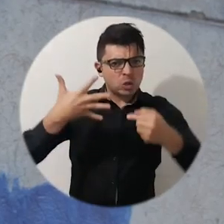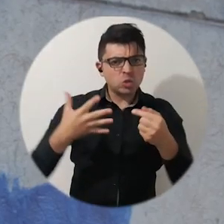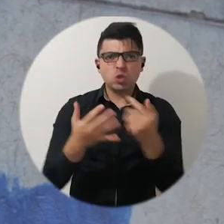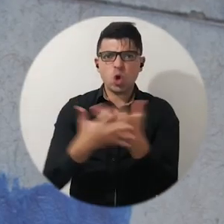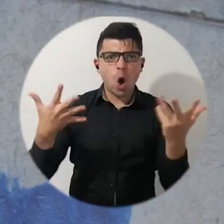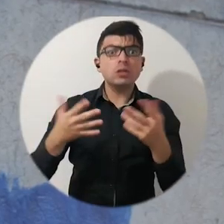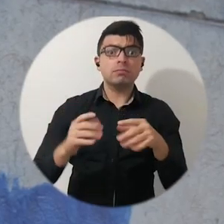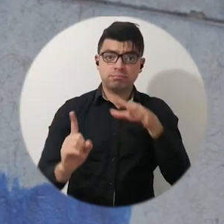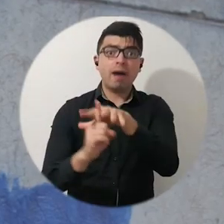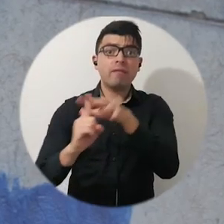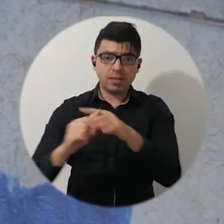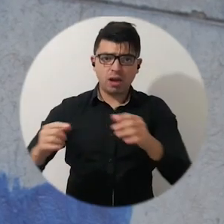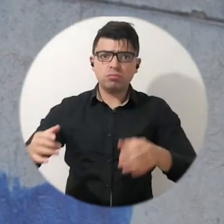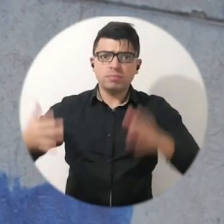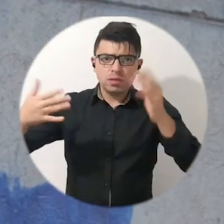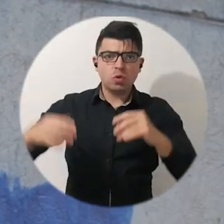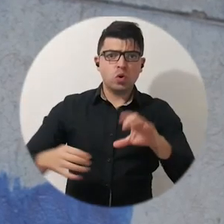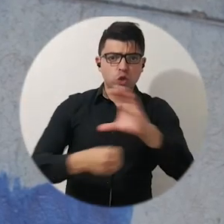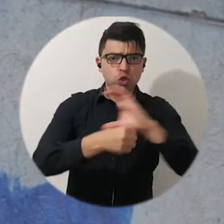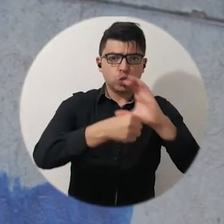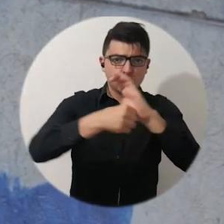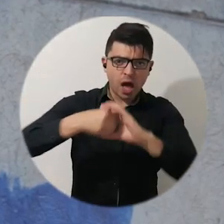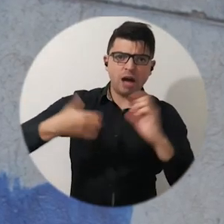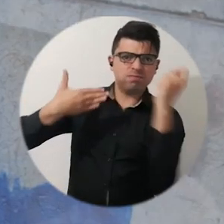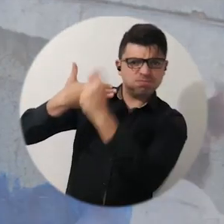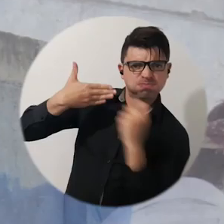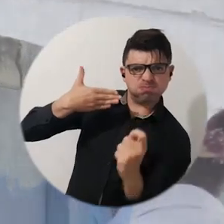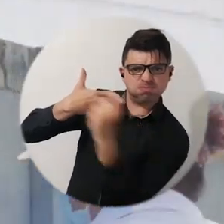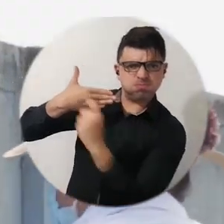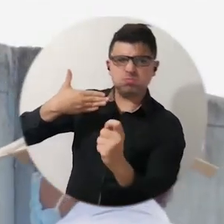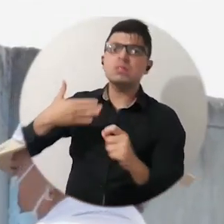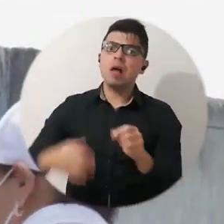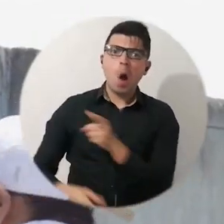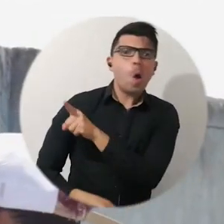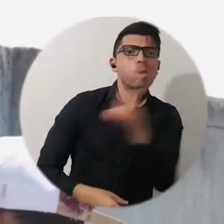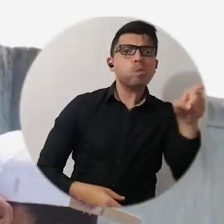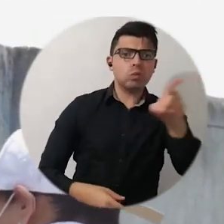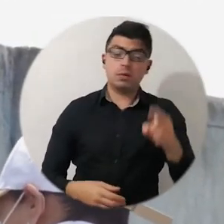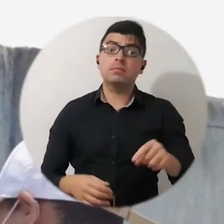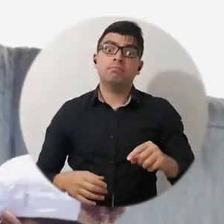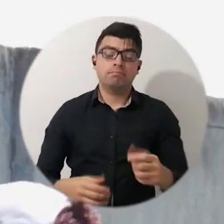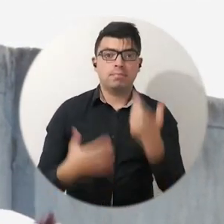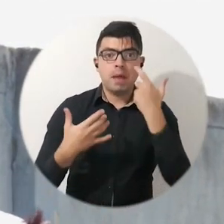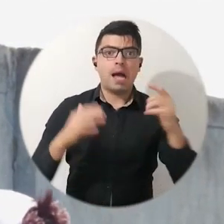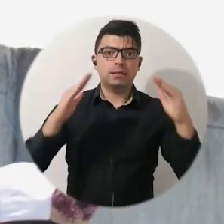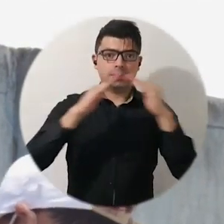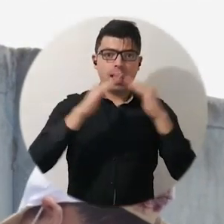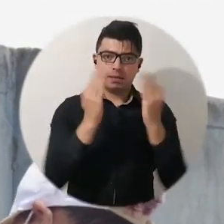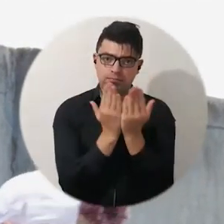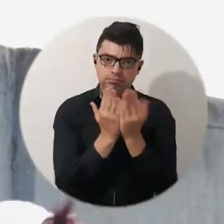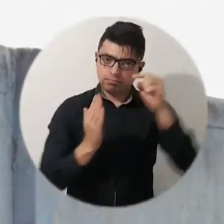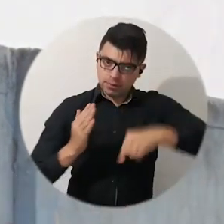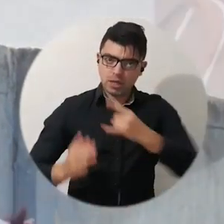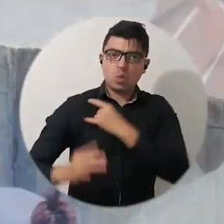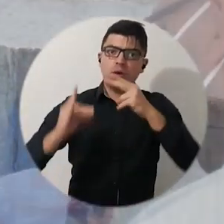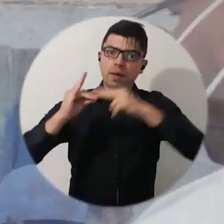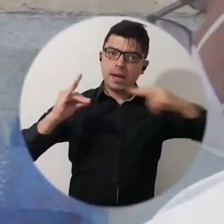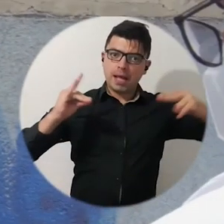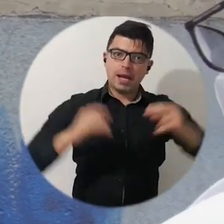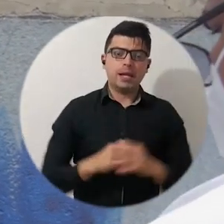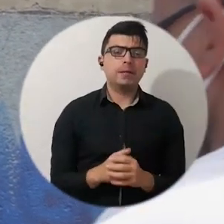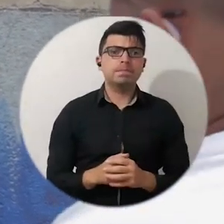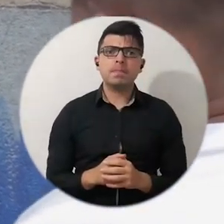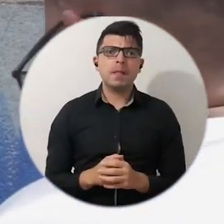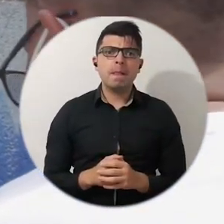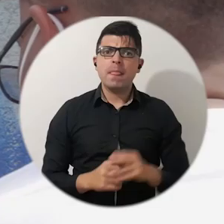atentaron contra gran parte de la infraestructura de la ciudad pero en especial contra nuestra casa de estudio, la Universidad del